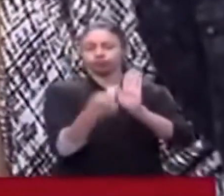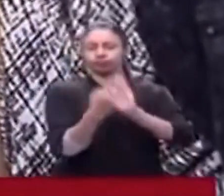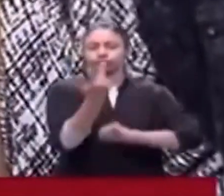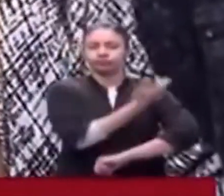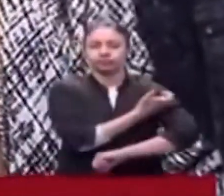completos.